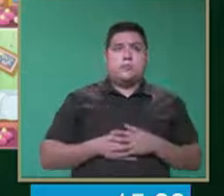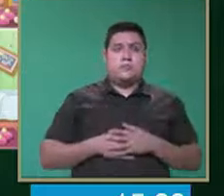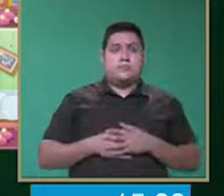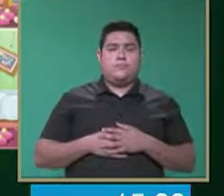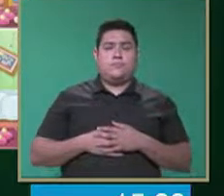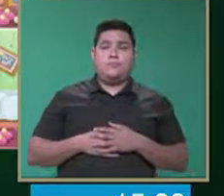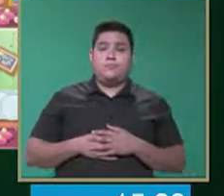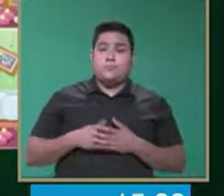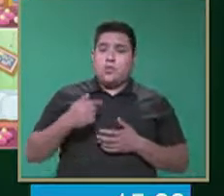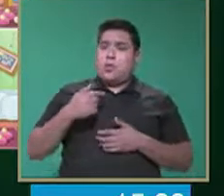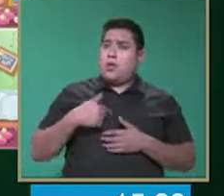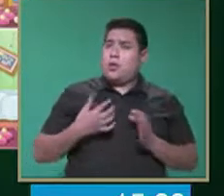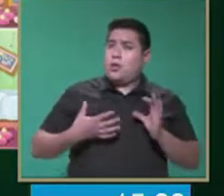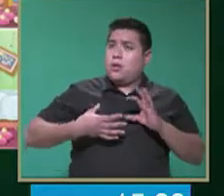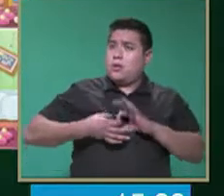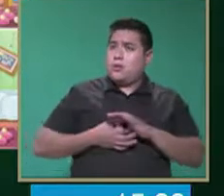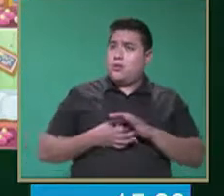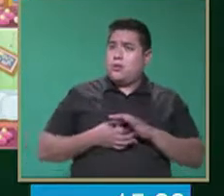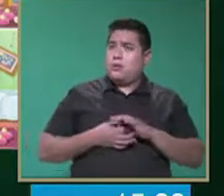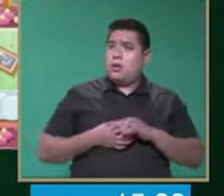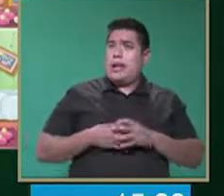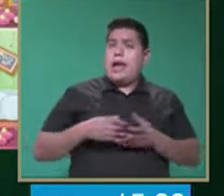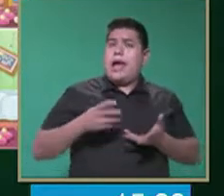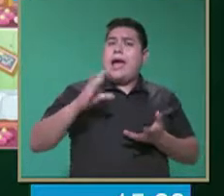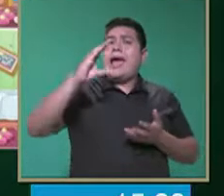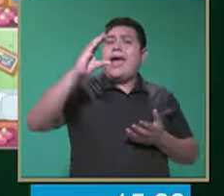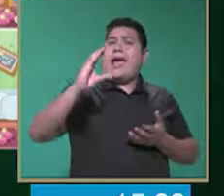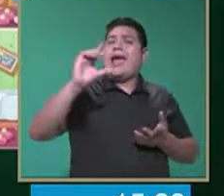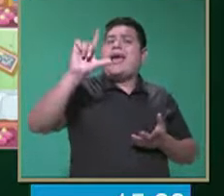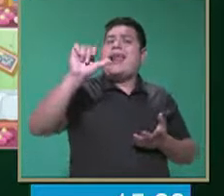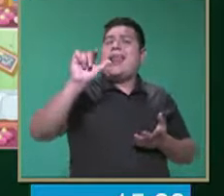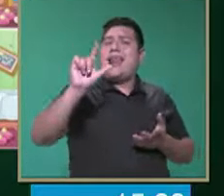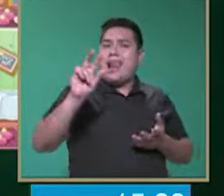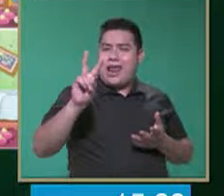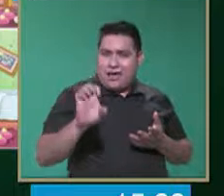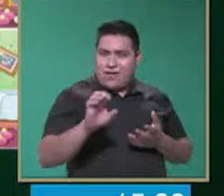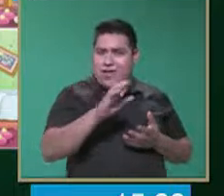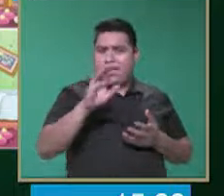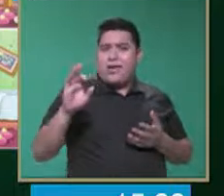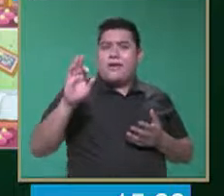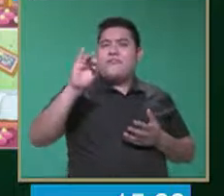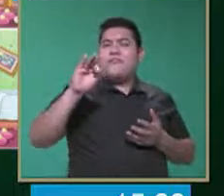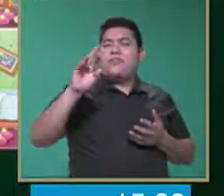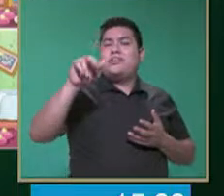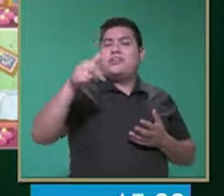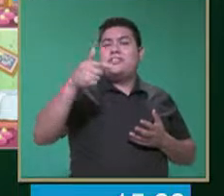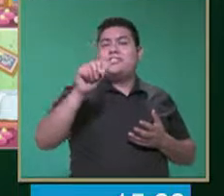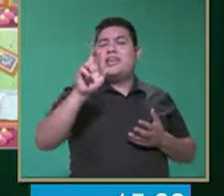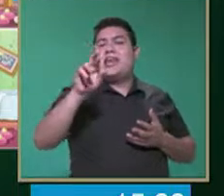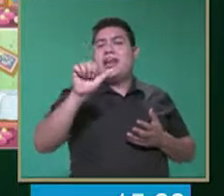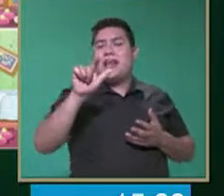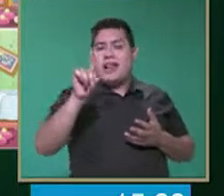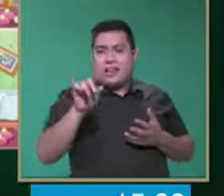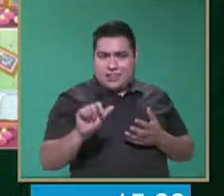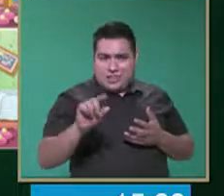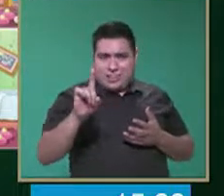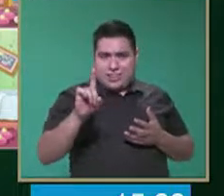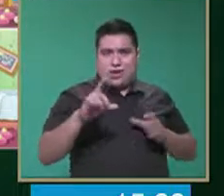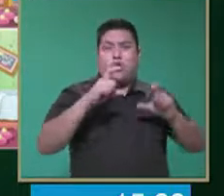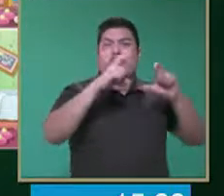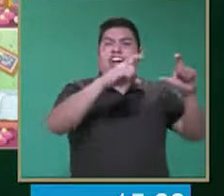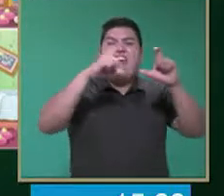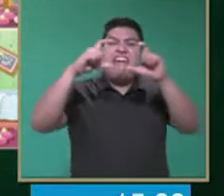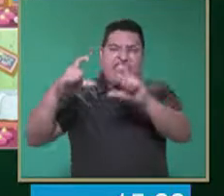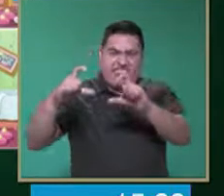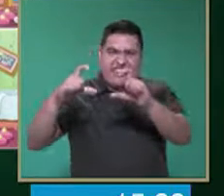Yo lo relaciono mucho con las claves FIGERAL, que trabajamos mucho con los alumnos con discapacidad auditiva. Podemos trabajar estas partes de las